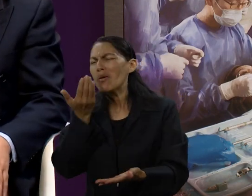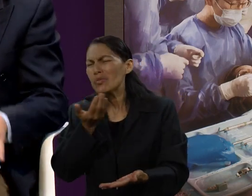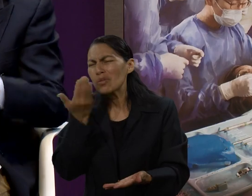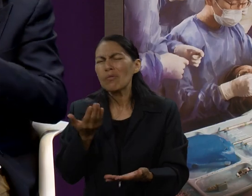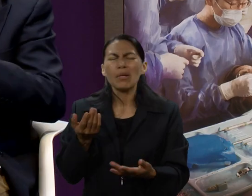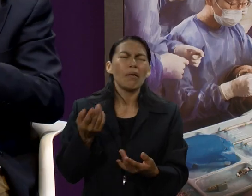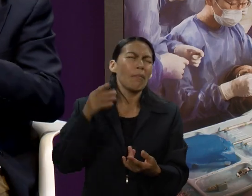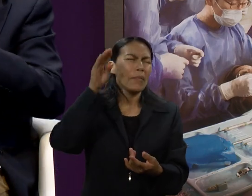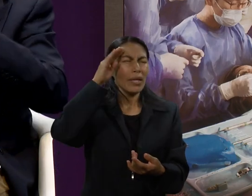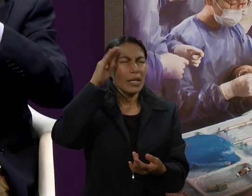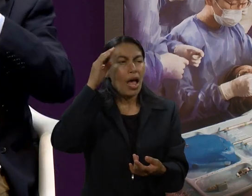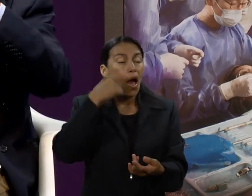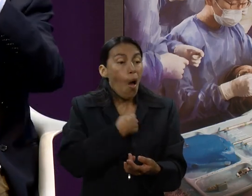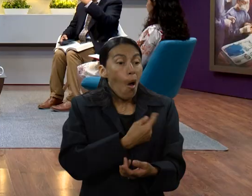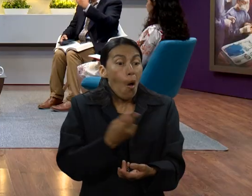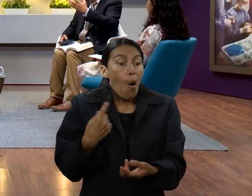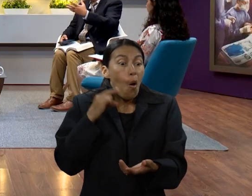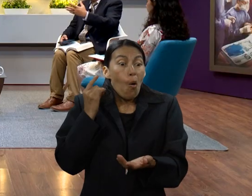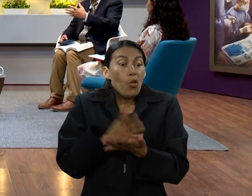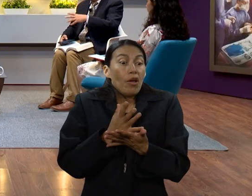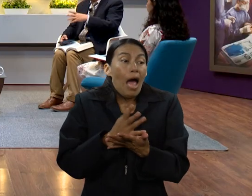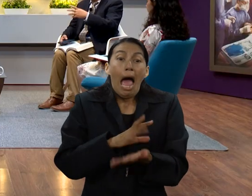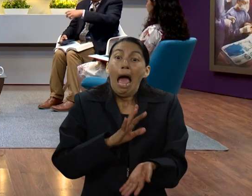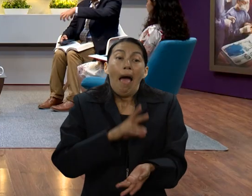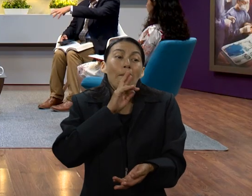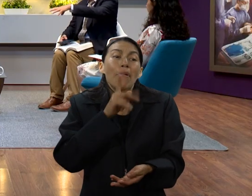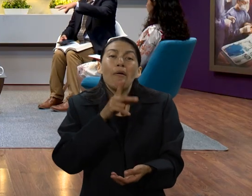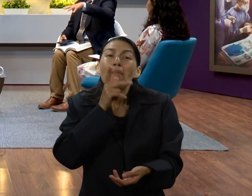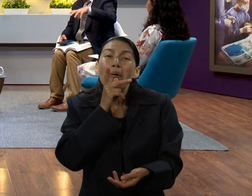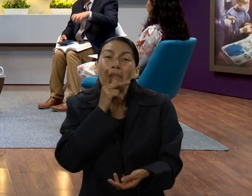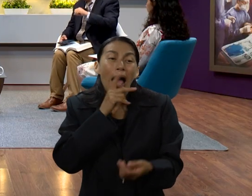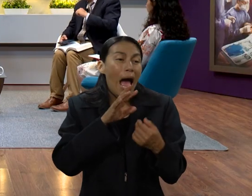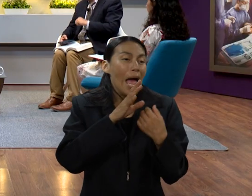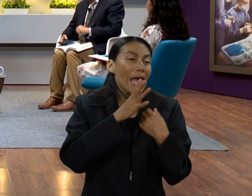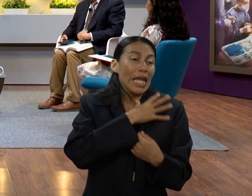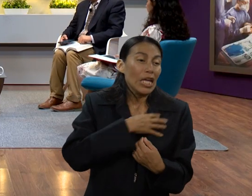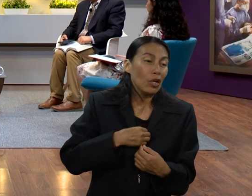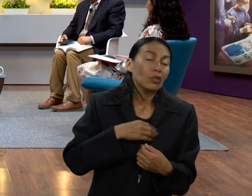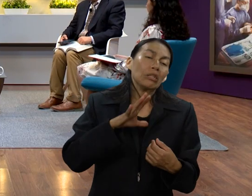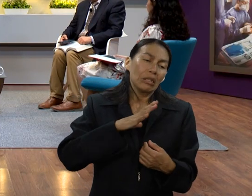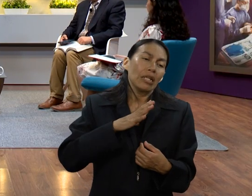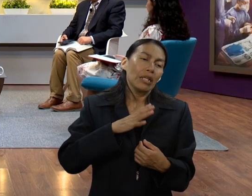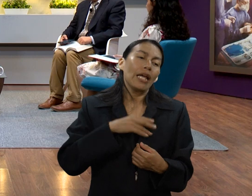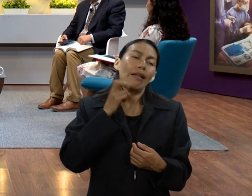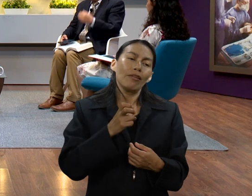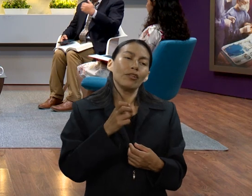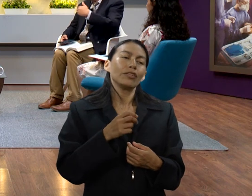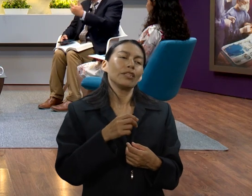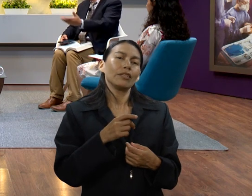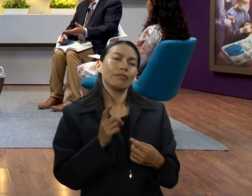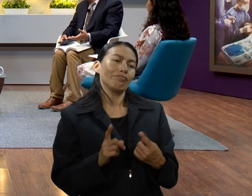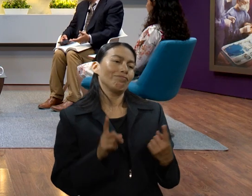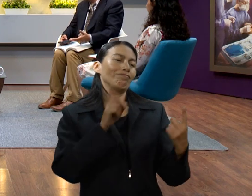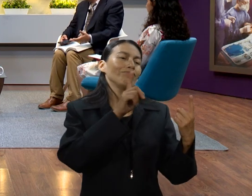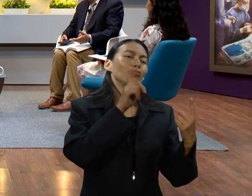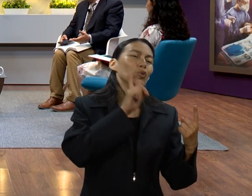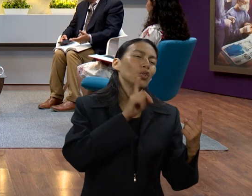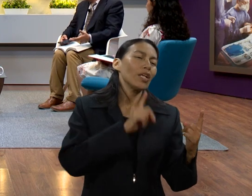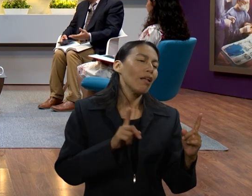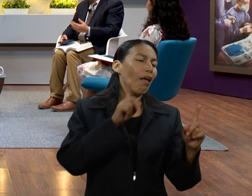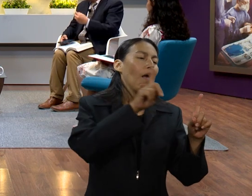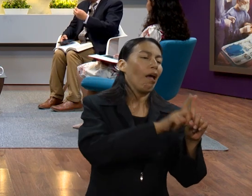Cómo las hijas, siguiendo las costumbres del lugar en donde vivían, pues deciden embarazarse de su padre.